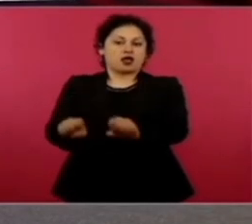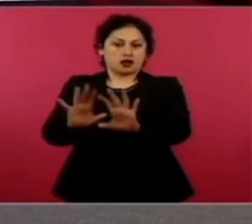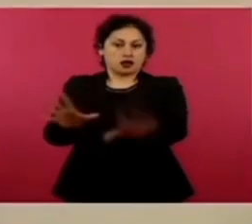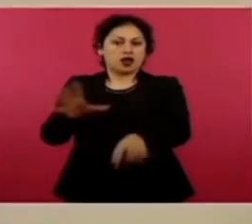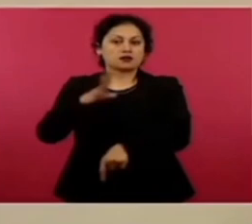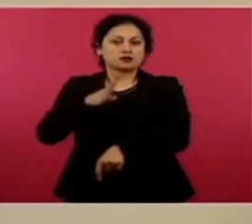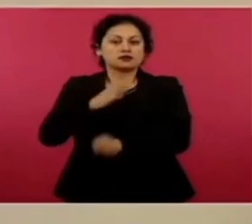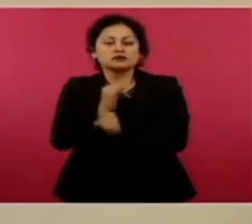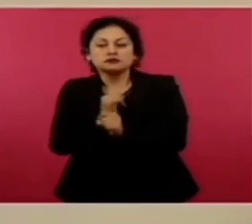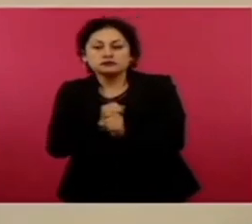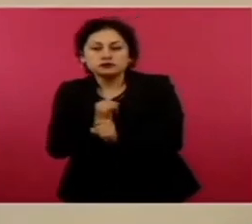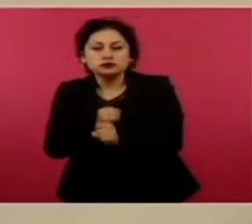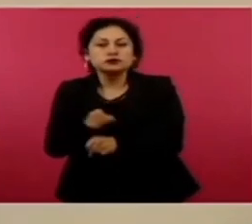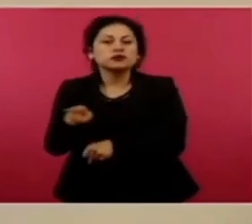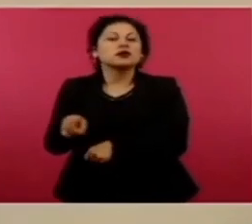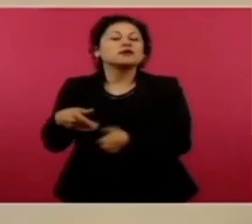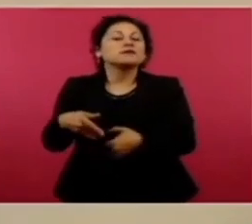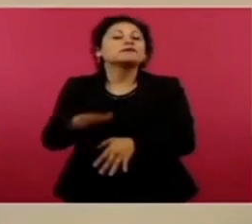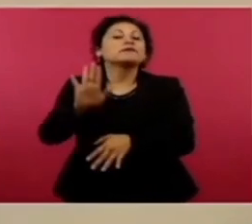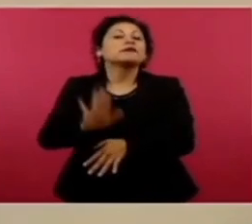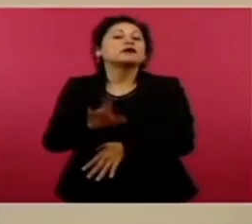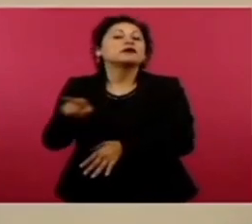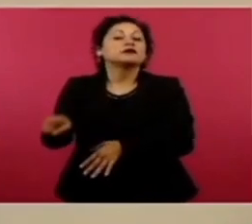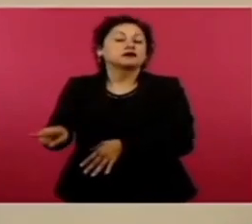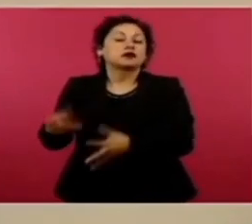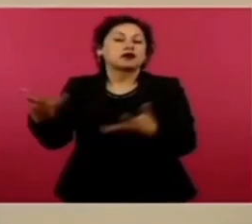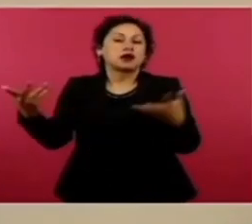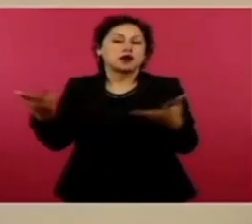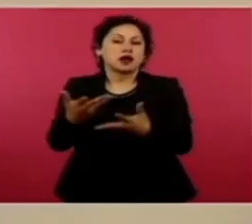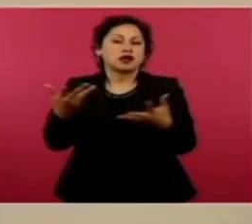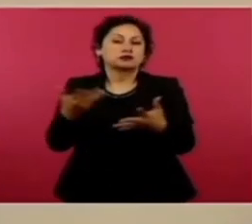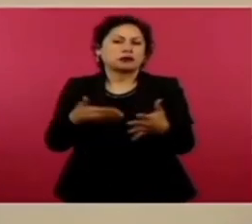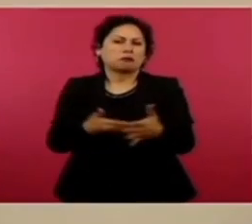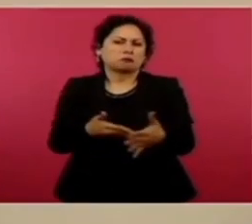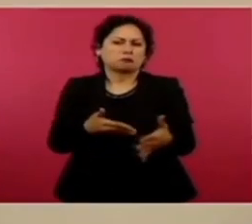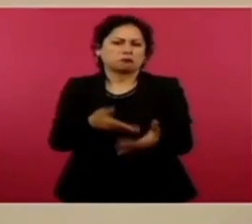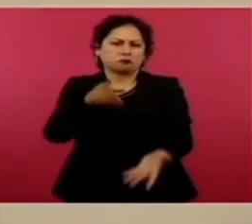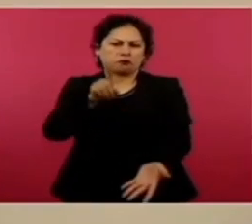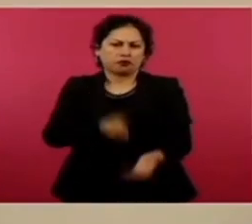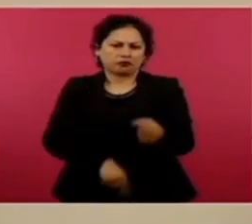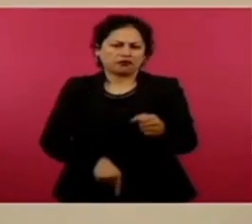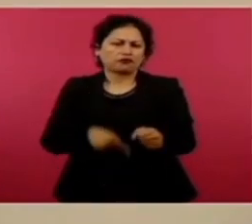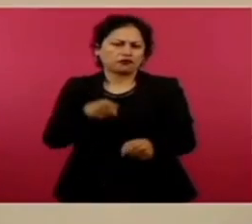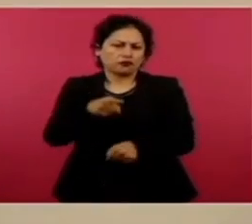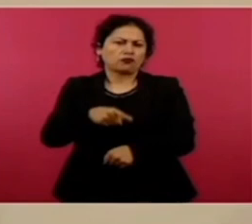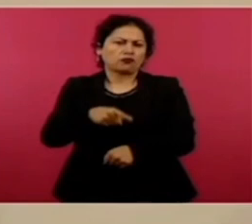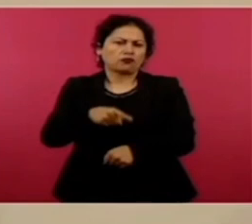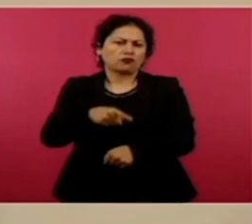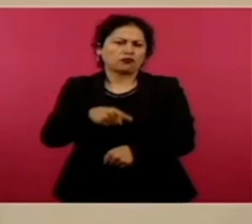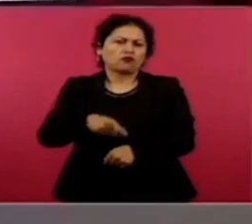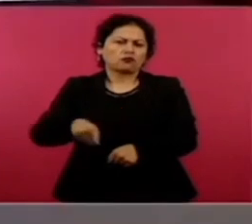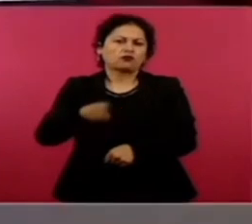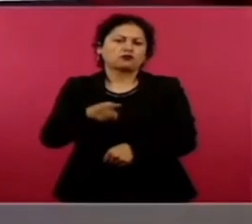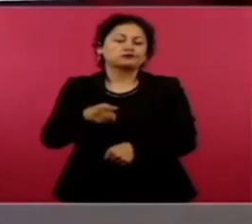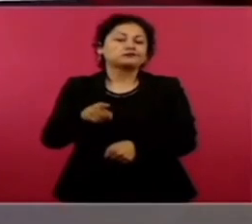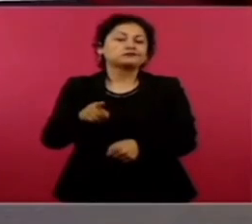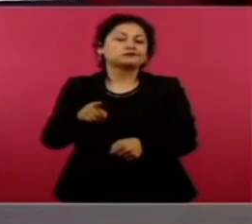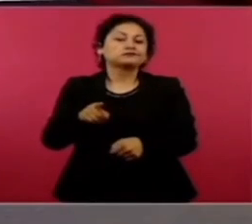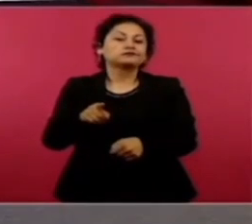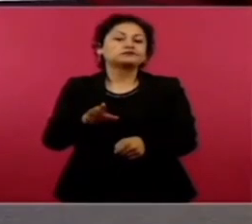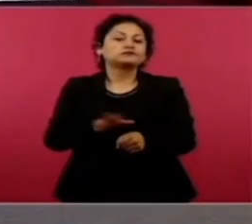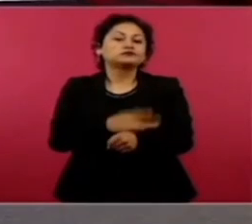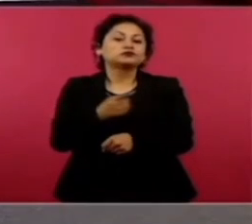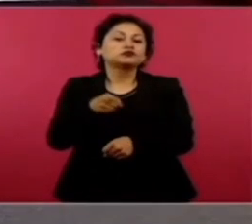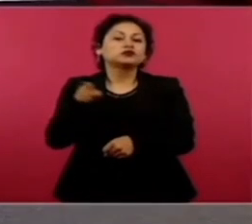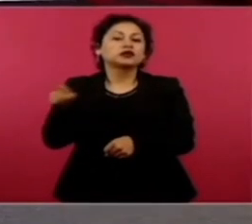Otro vinculado a proceso se trata de Cristian Alonso N., él se le acusa de la ejecución de 7 personas en